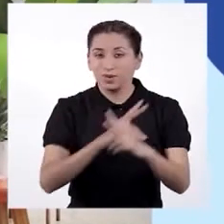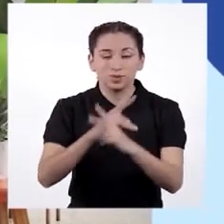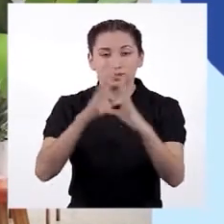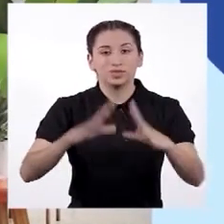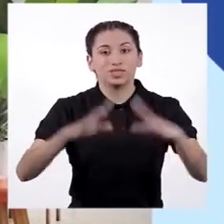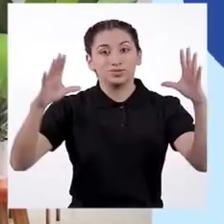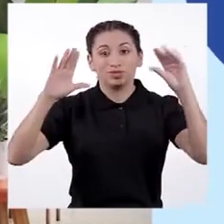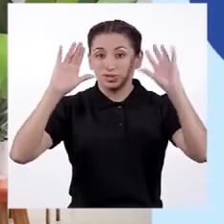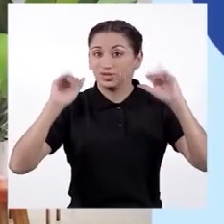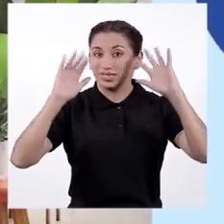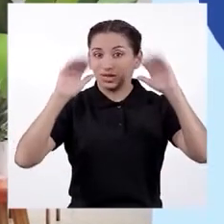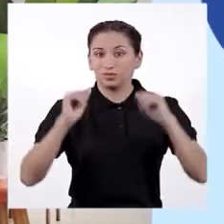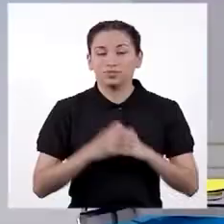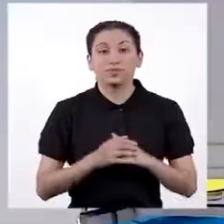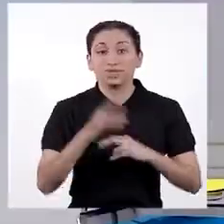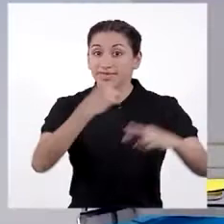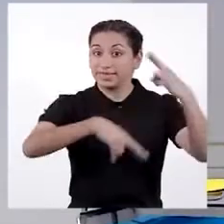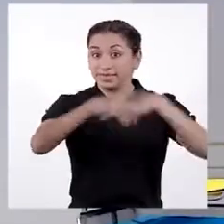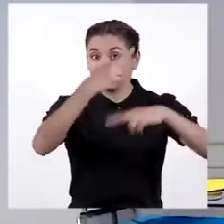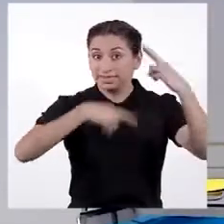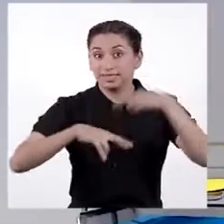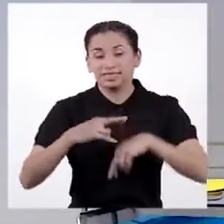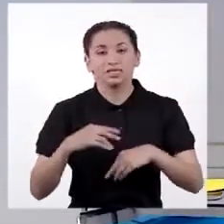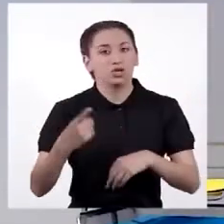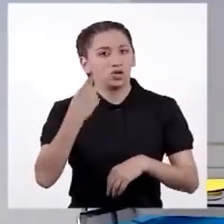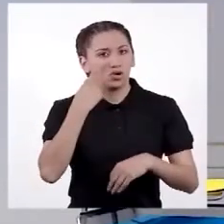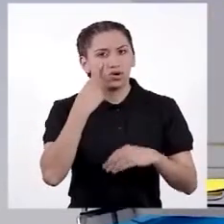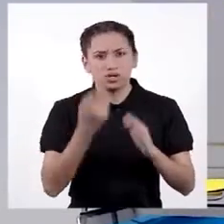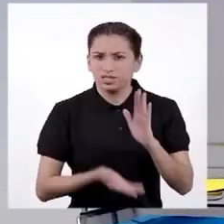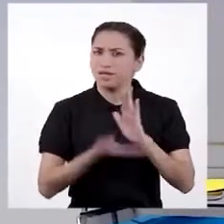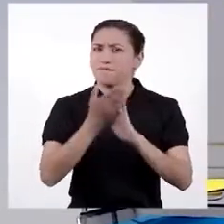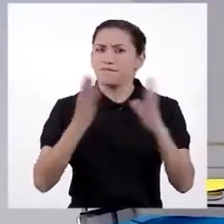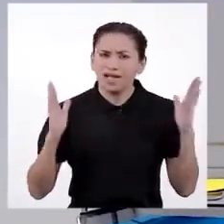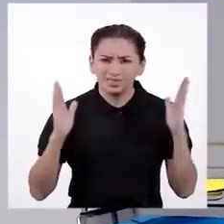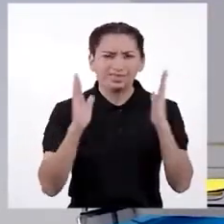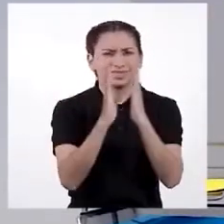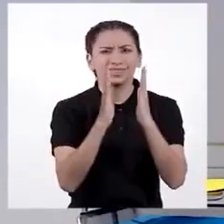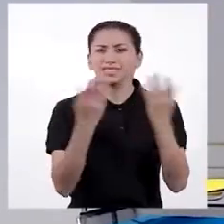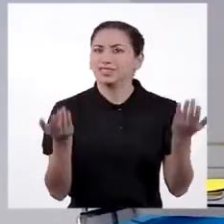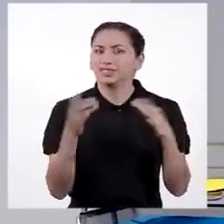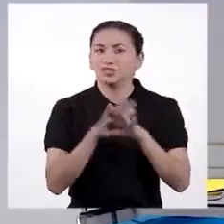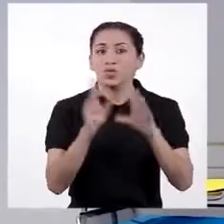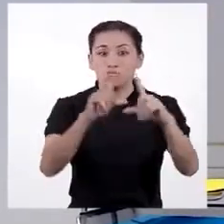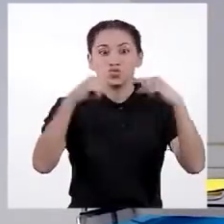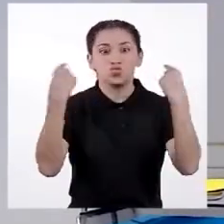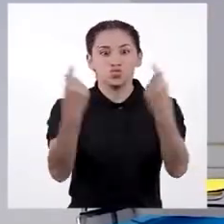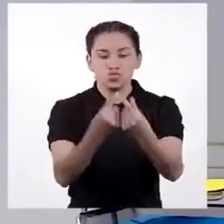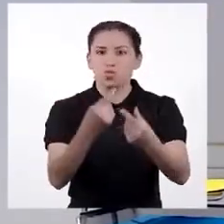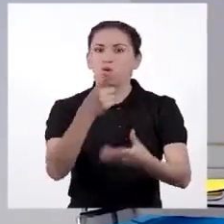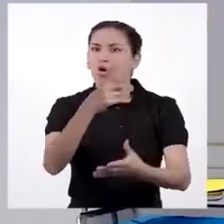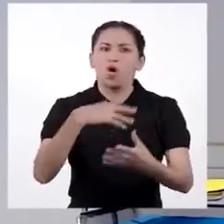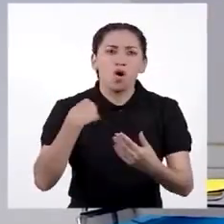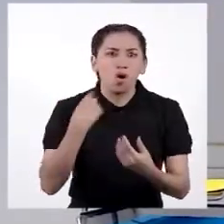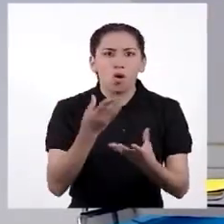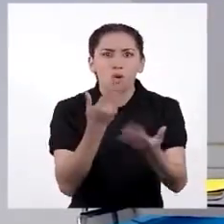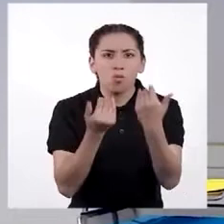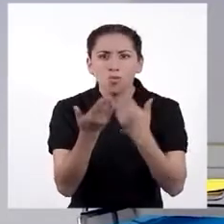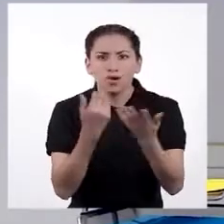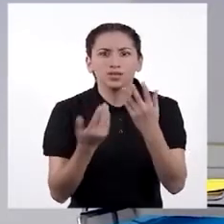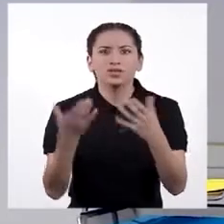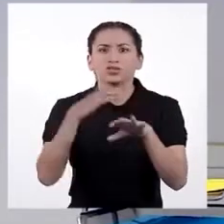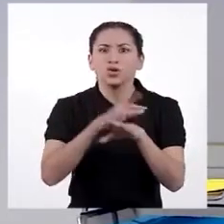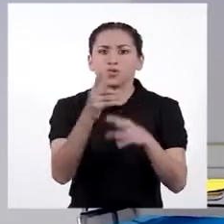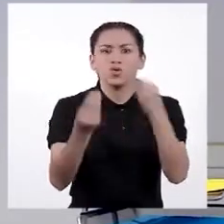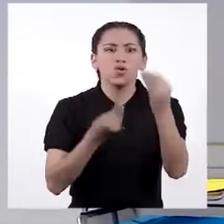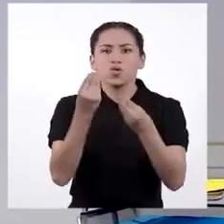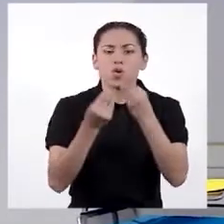Cuídense mucho. ¡Chao! Al regreso, conoceremos más de cerca a dos grupos étnicos. Nos enteraremos sobre qué se está haciendo en